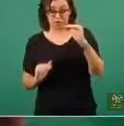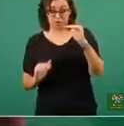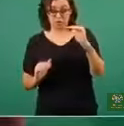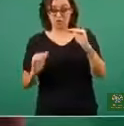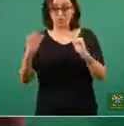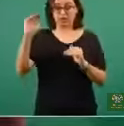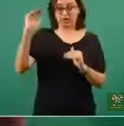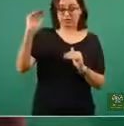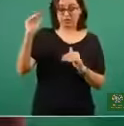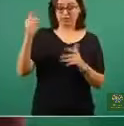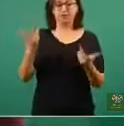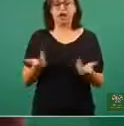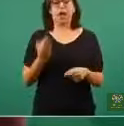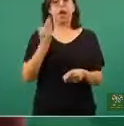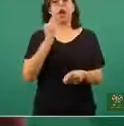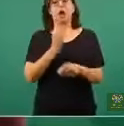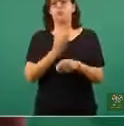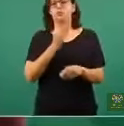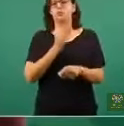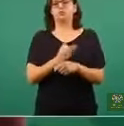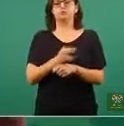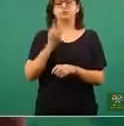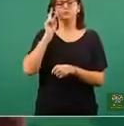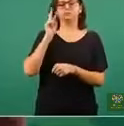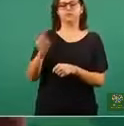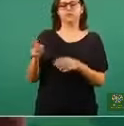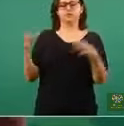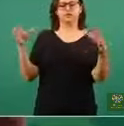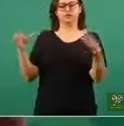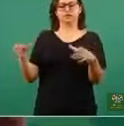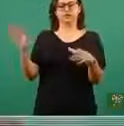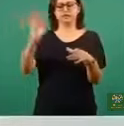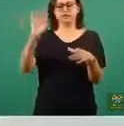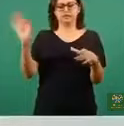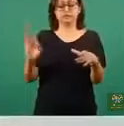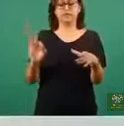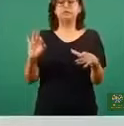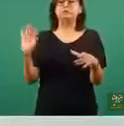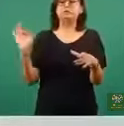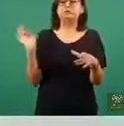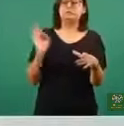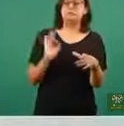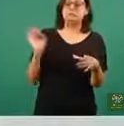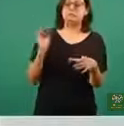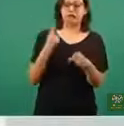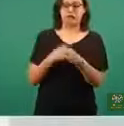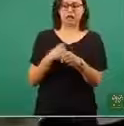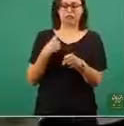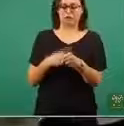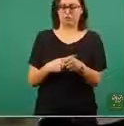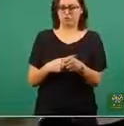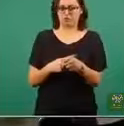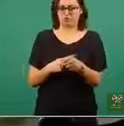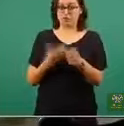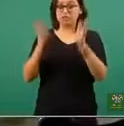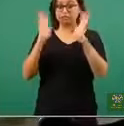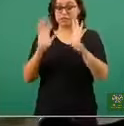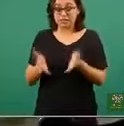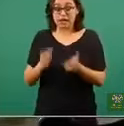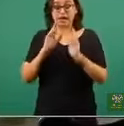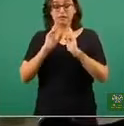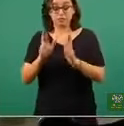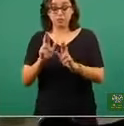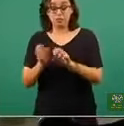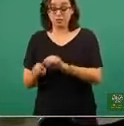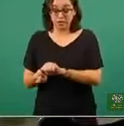En las entidades donde estamos observando que la tendencia de esa tasa en últimos días es empezar a incrementar y no estamos hablando, por eso lo